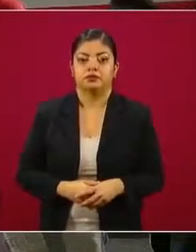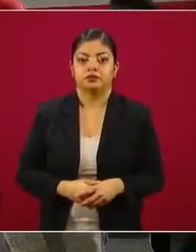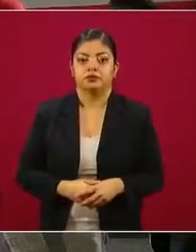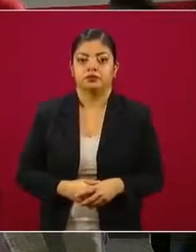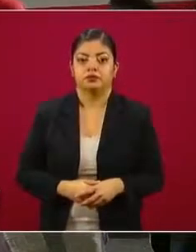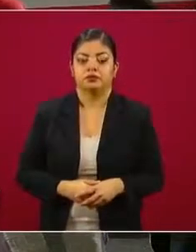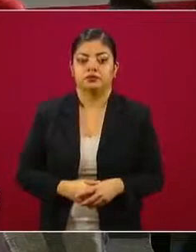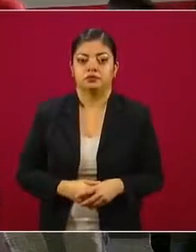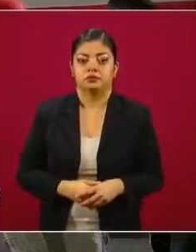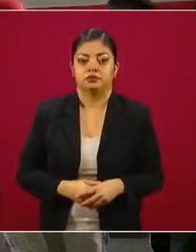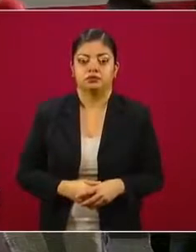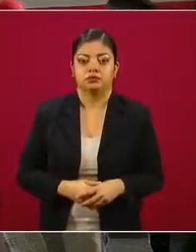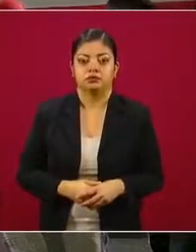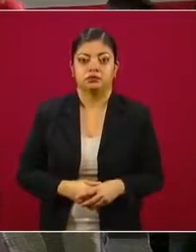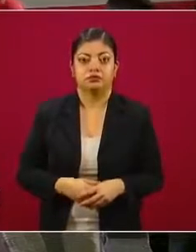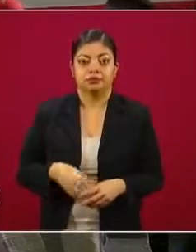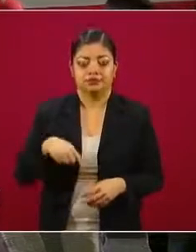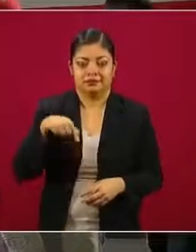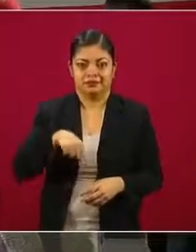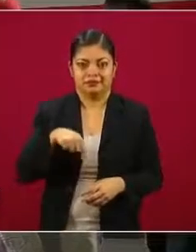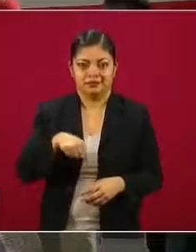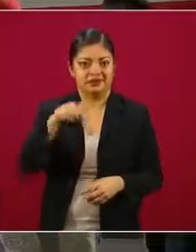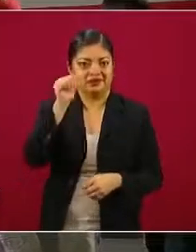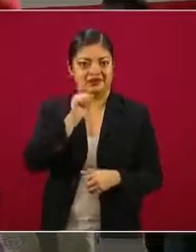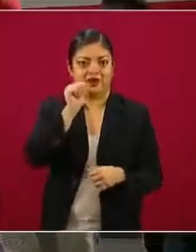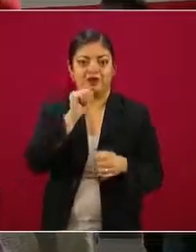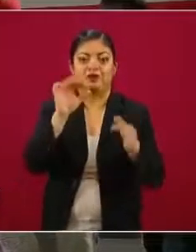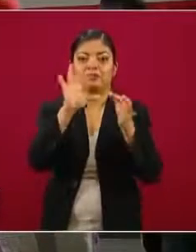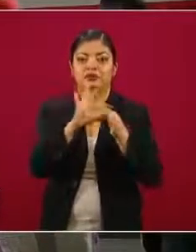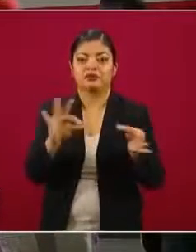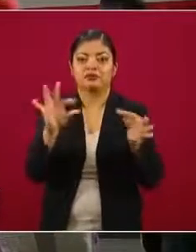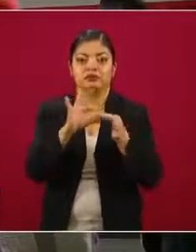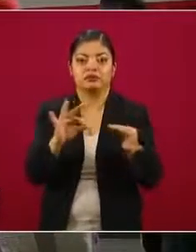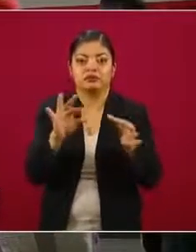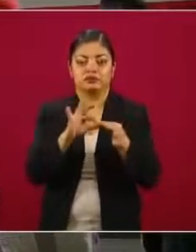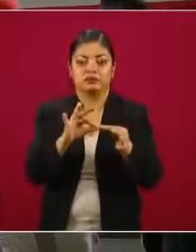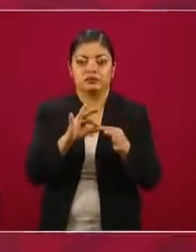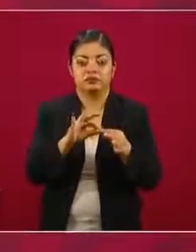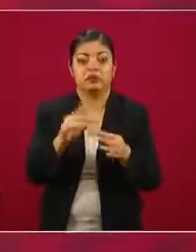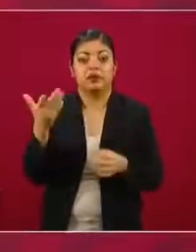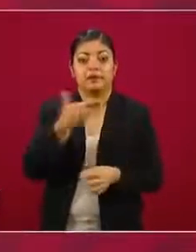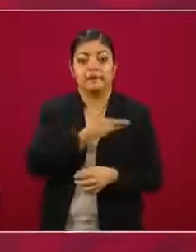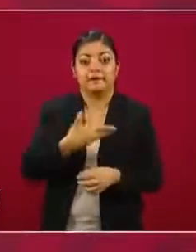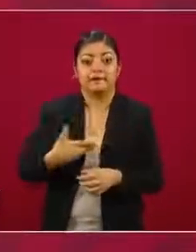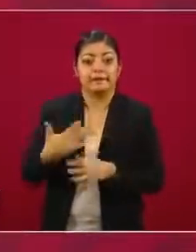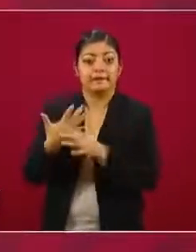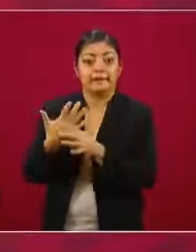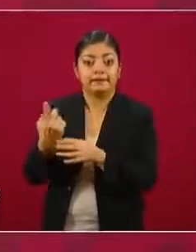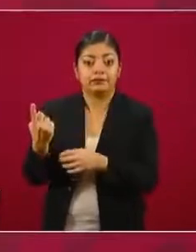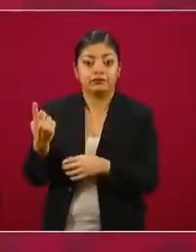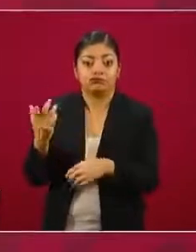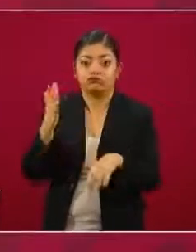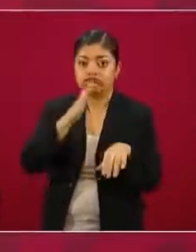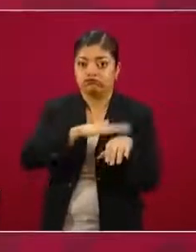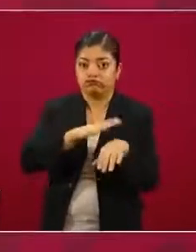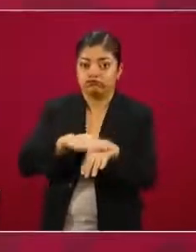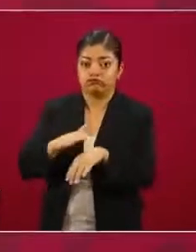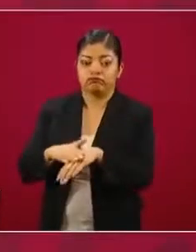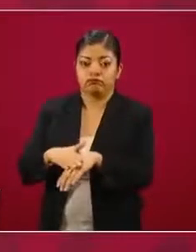Como se ha mencionado aquí, la instrucción del presidente López Obrador y la causa